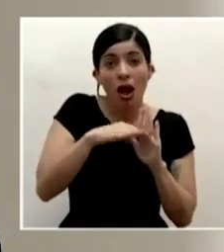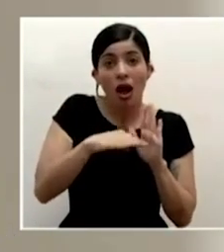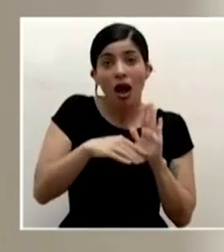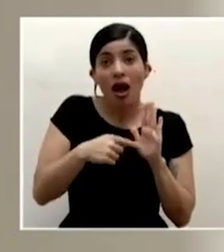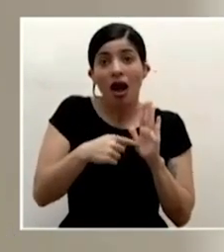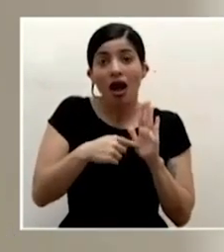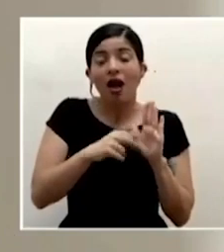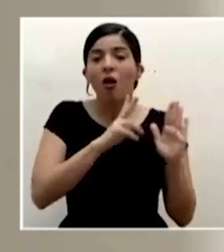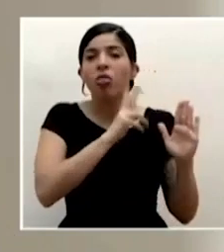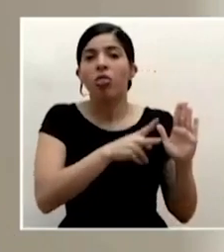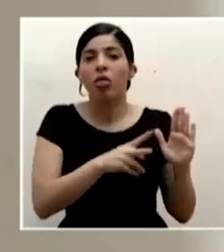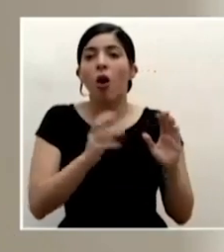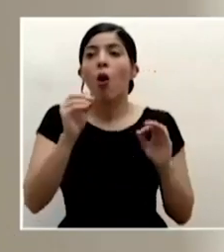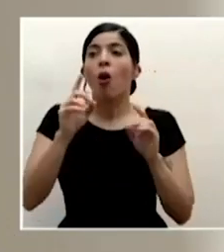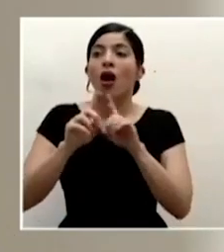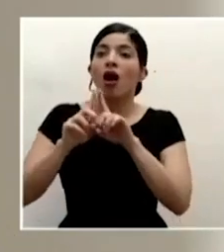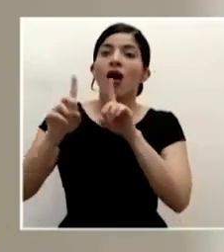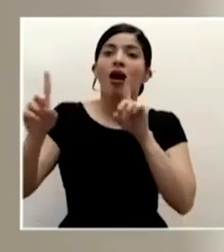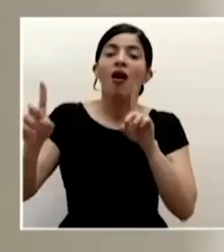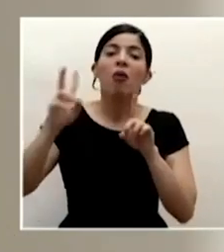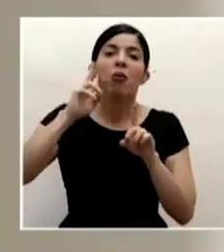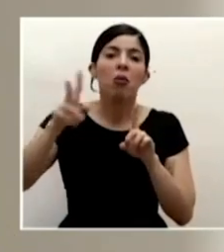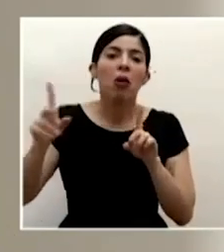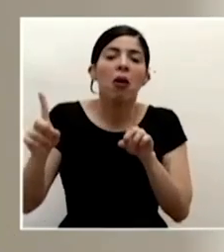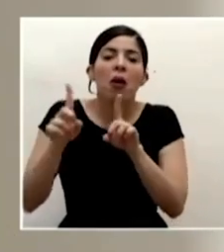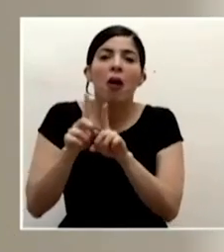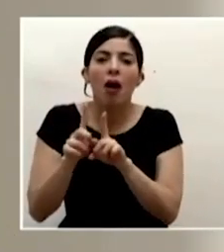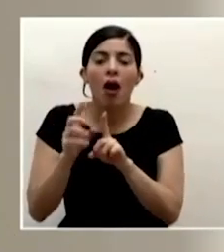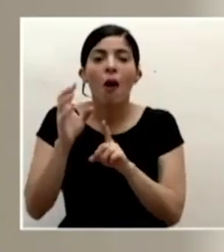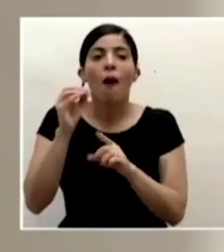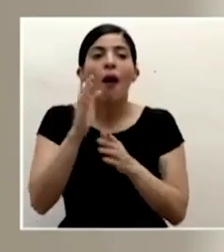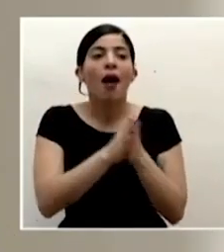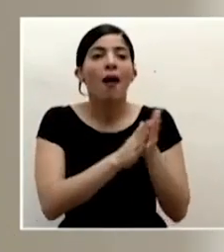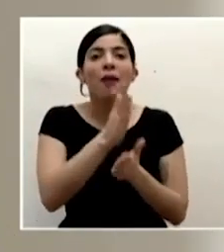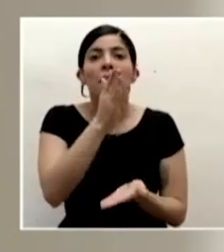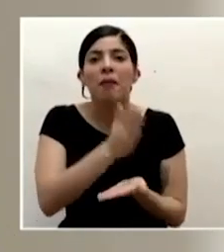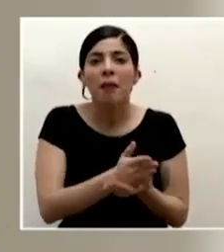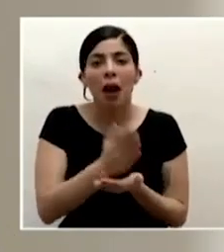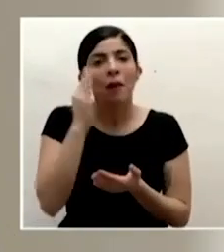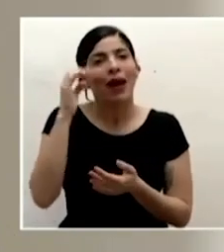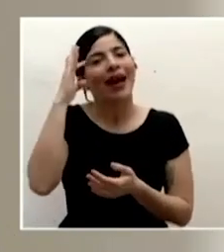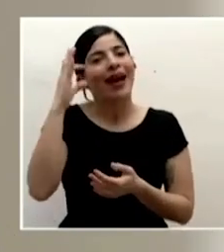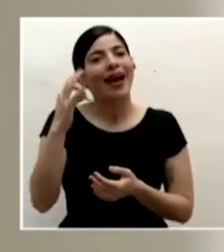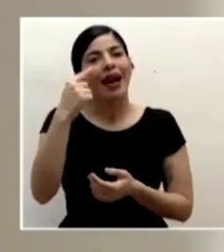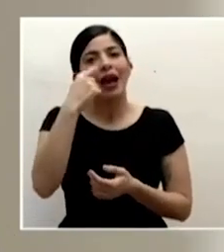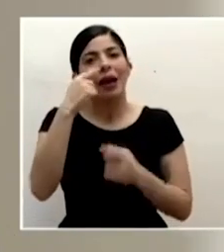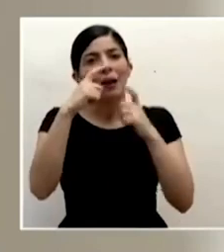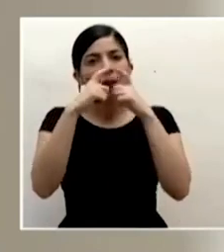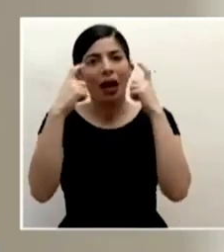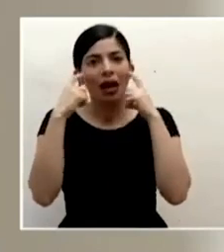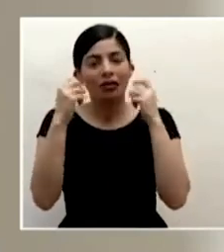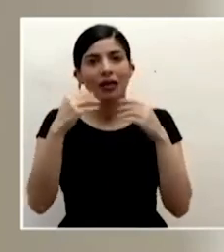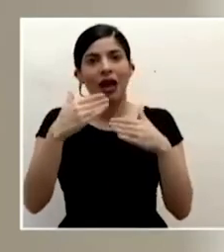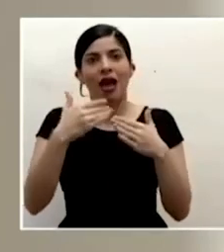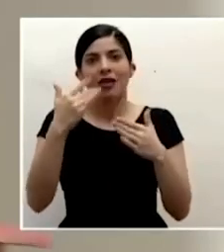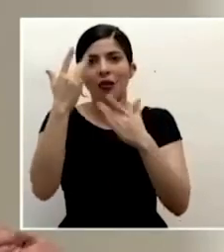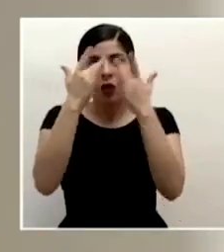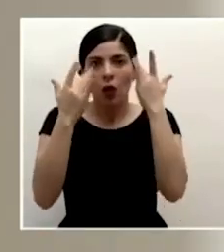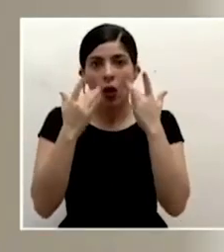dejen de estar en el distanciamiento de 1.8, dejen de lavarse las manos antes de tocarse la cara